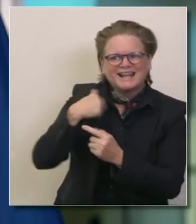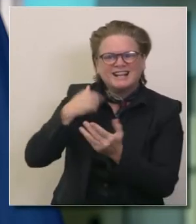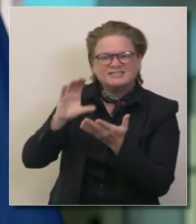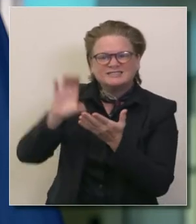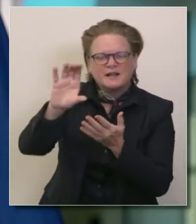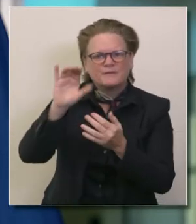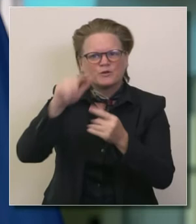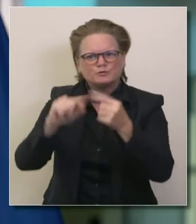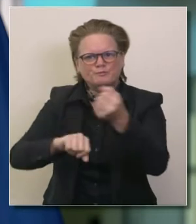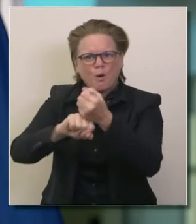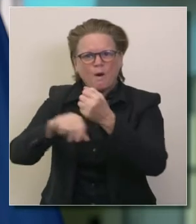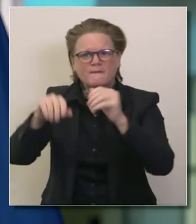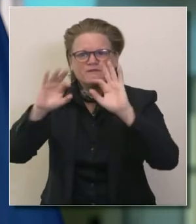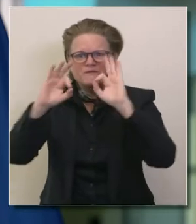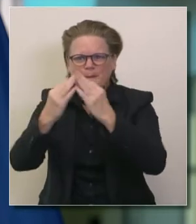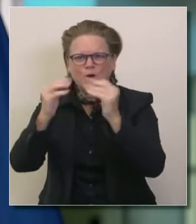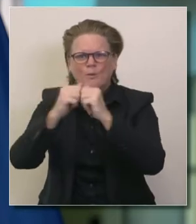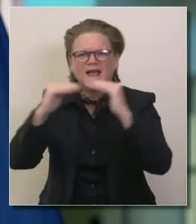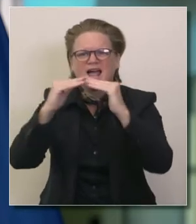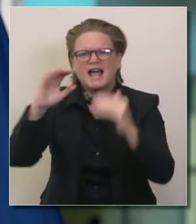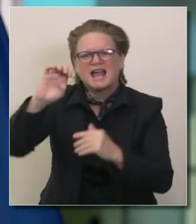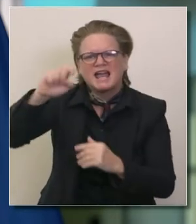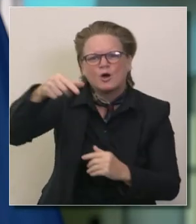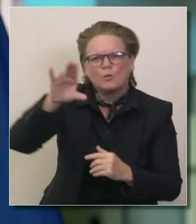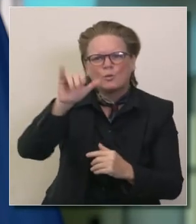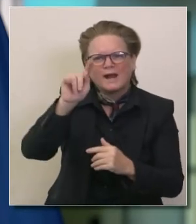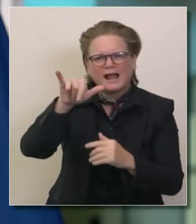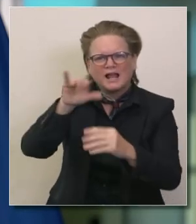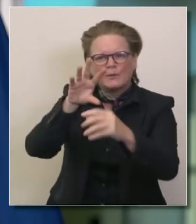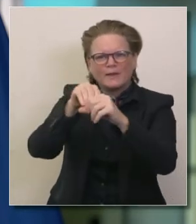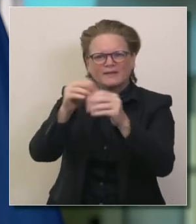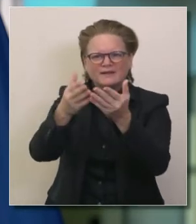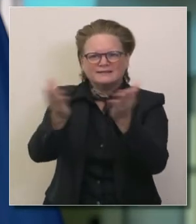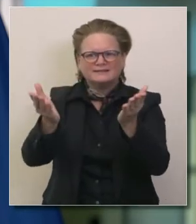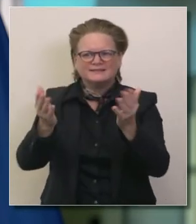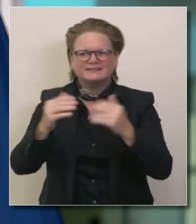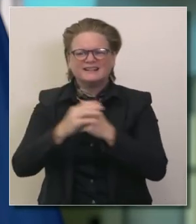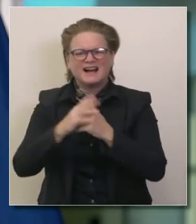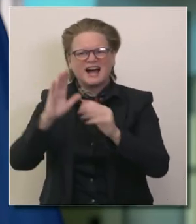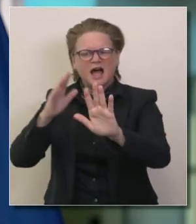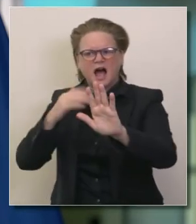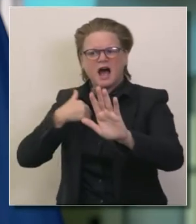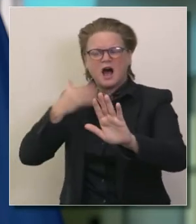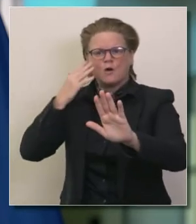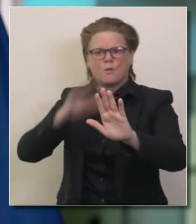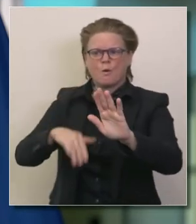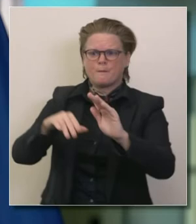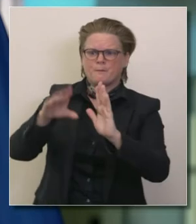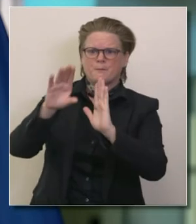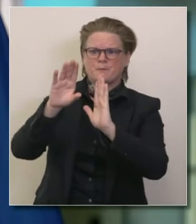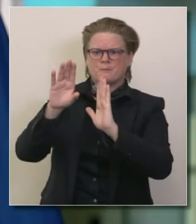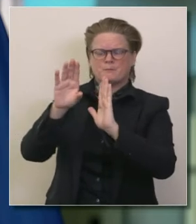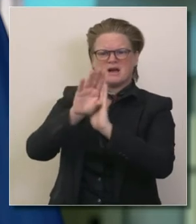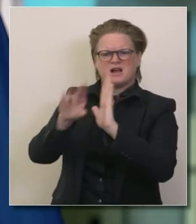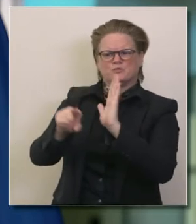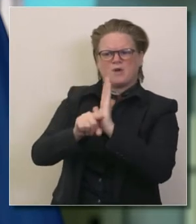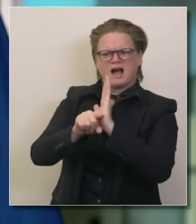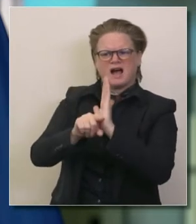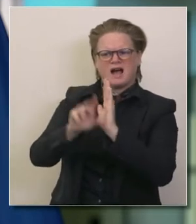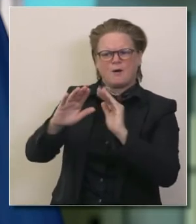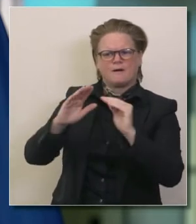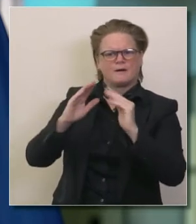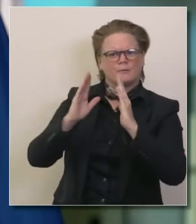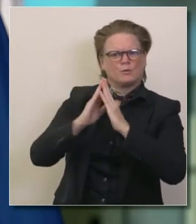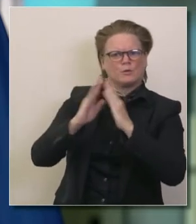para abordar la cuestión de equidad todos estamos bien percatados de los derechos de las comunidades y